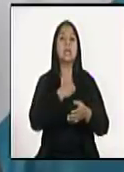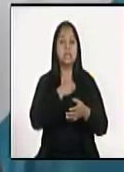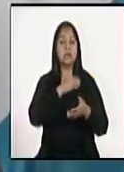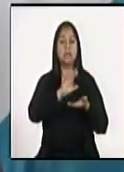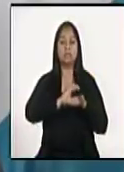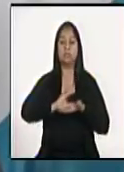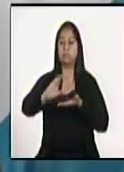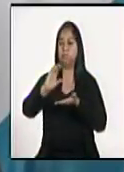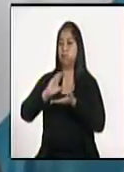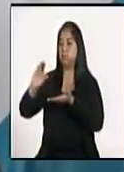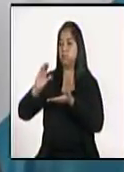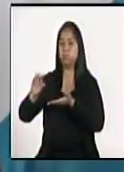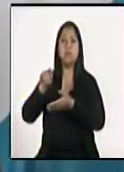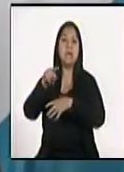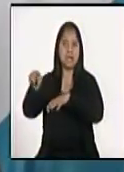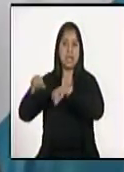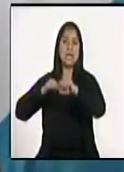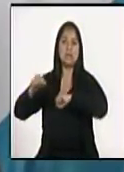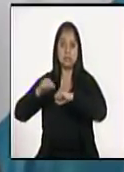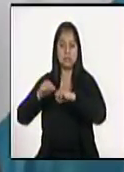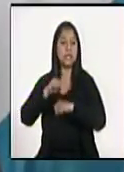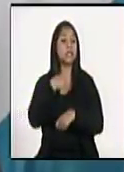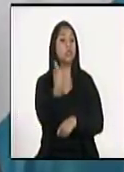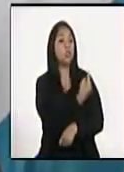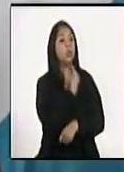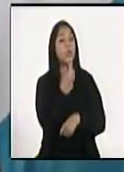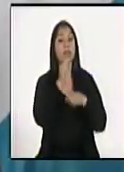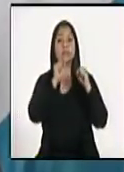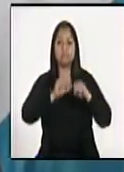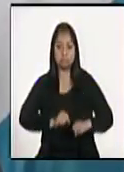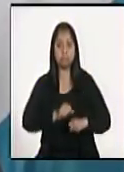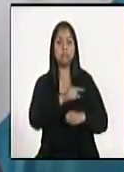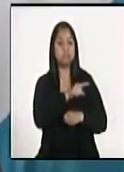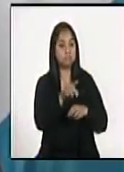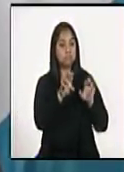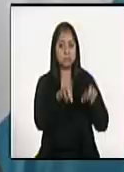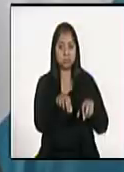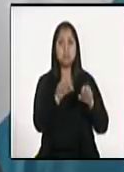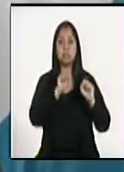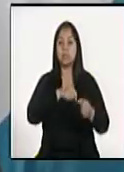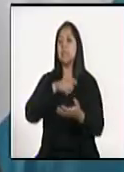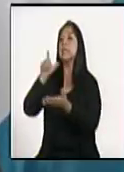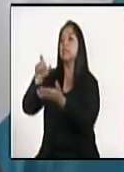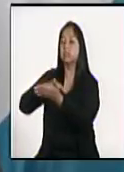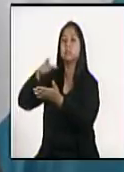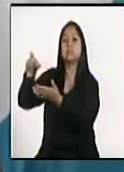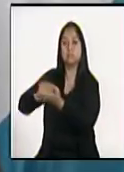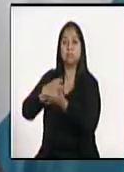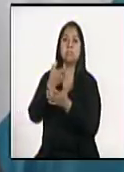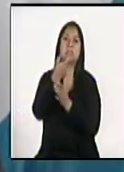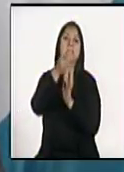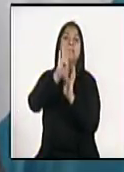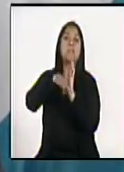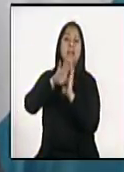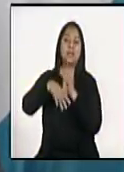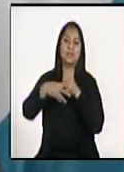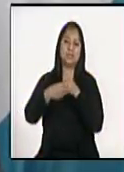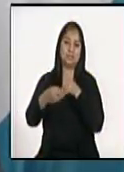tasas activas y que toda la población pueda acceder a créditos a un costo menor.